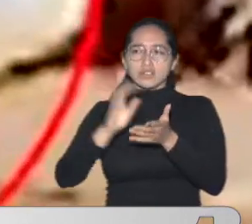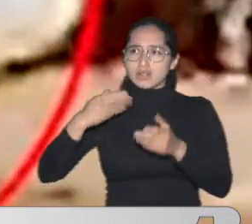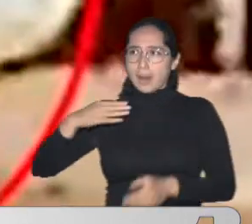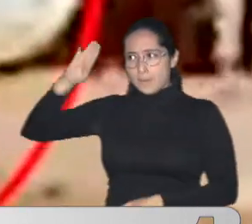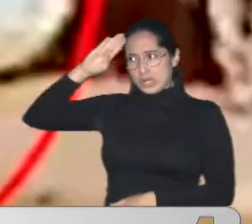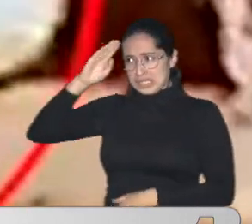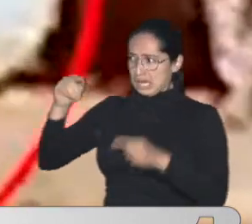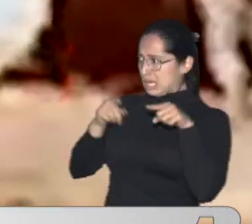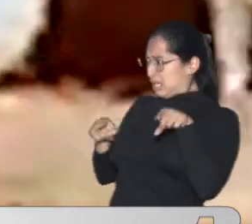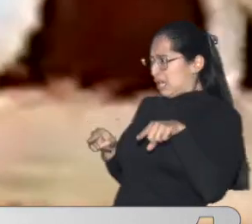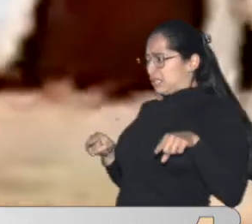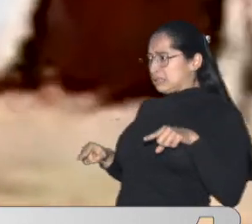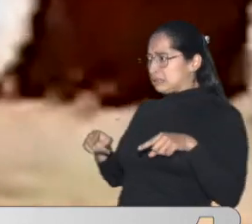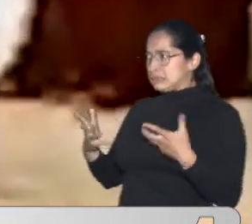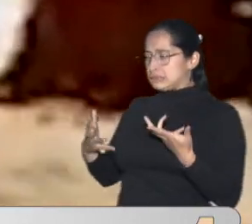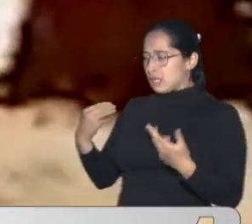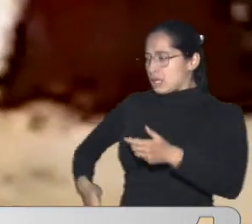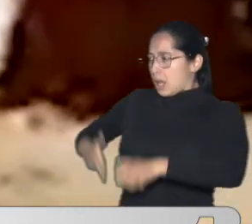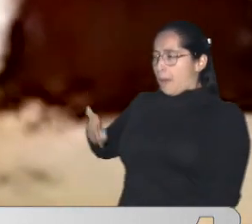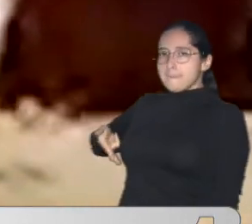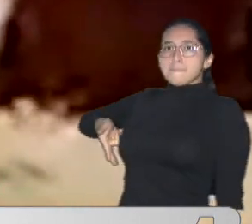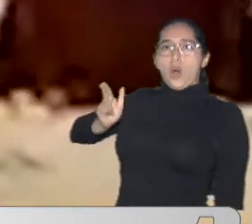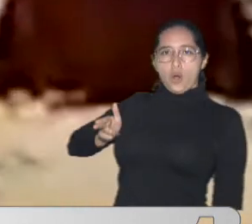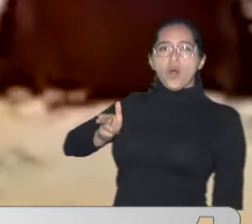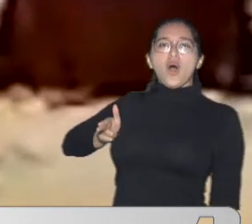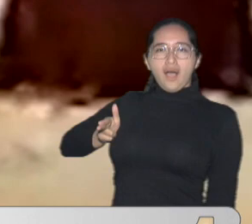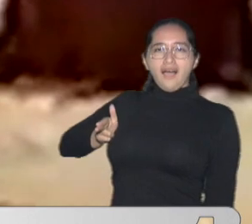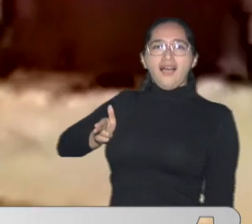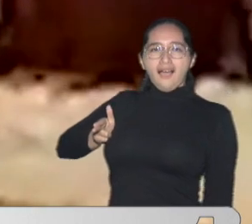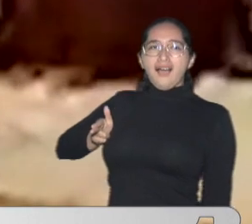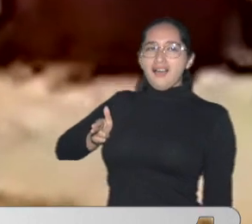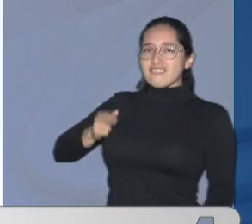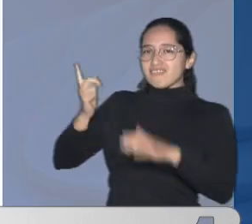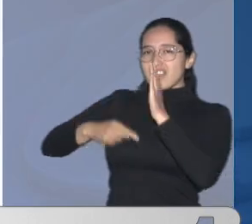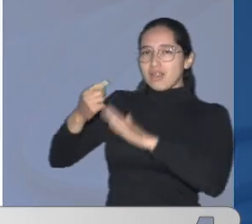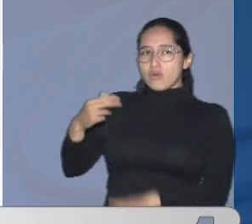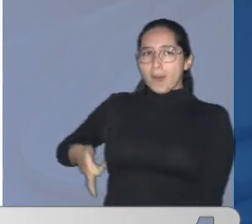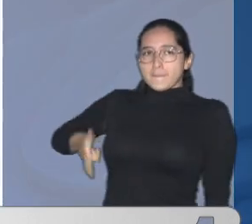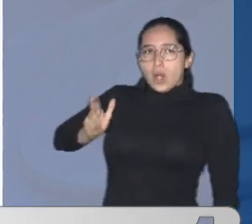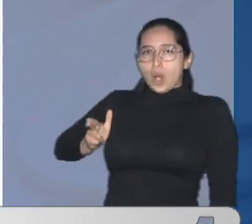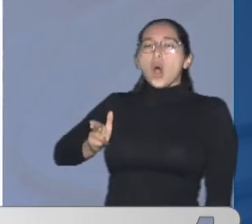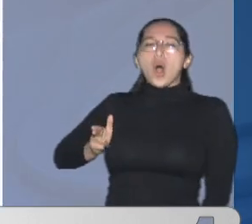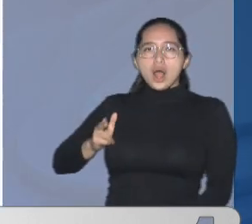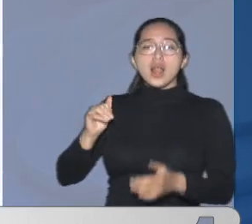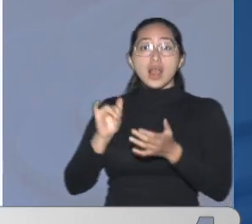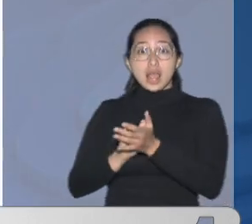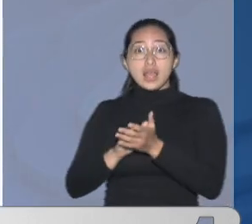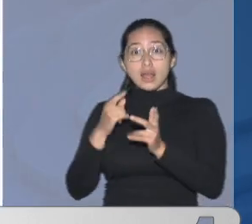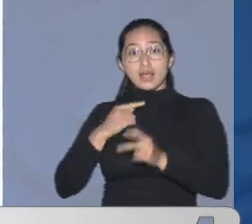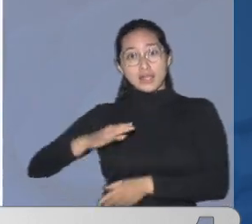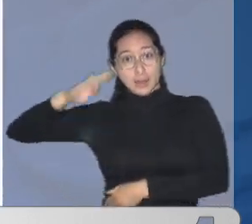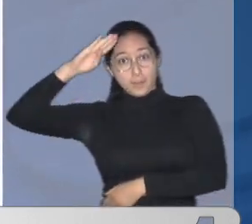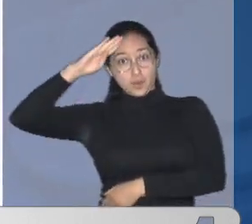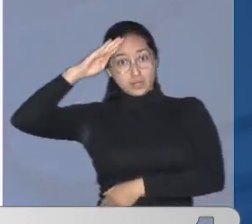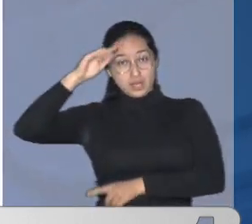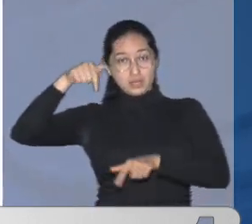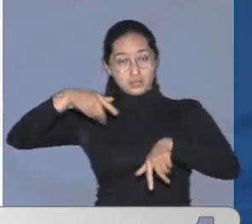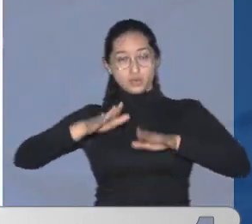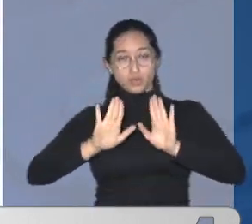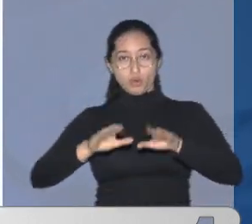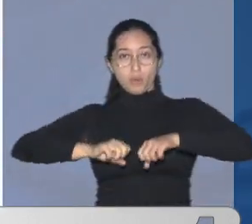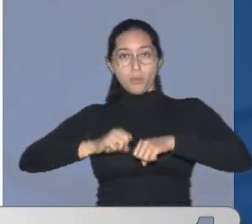Hacer uso De su arma De dotación Desde el primer instante El comando De la policía Metropolitana De Bogotá Ordenó